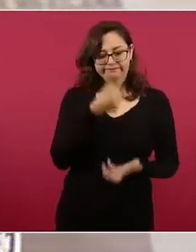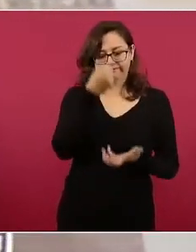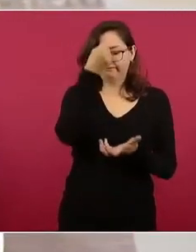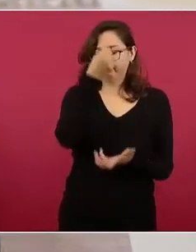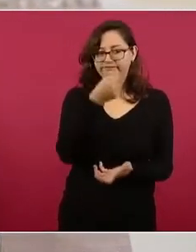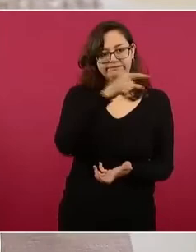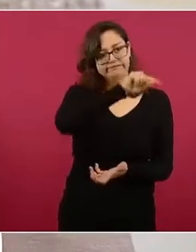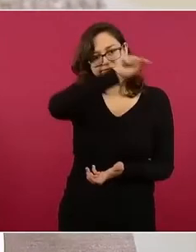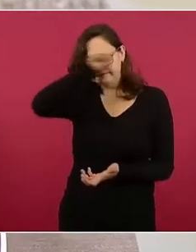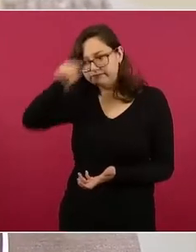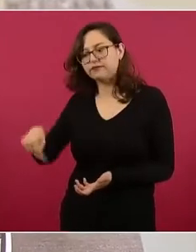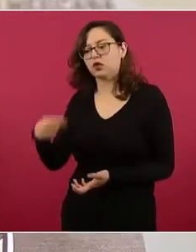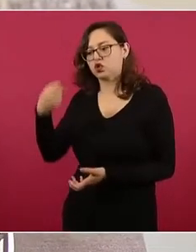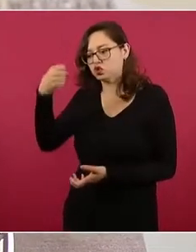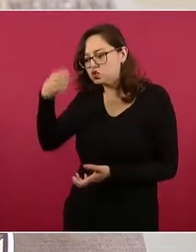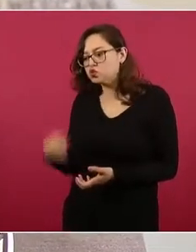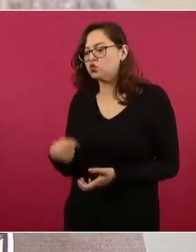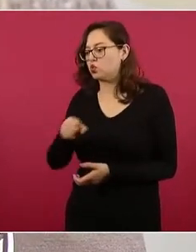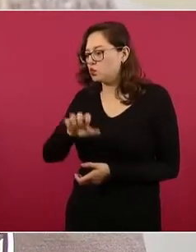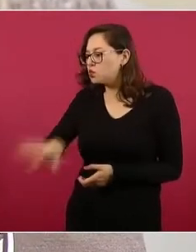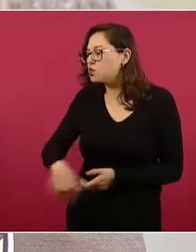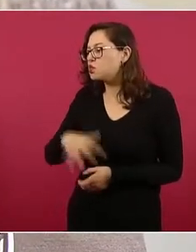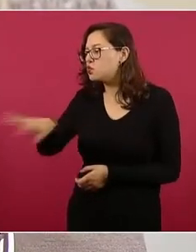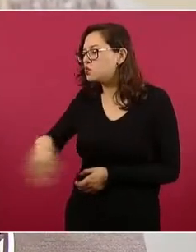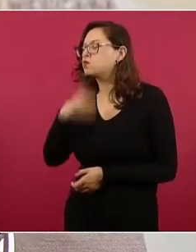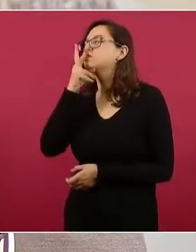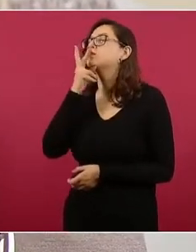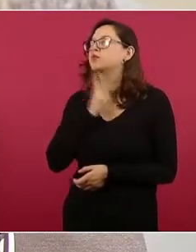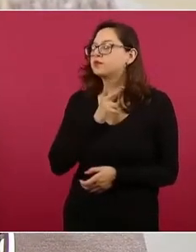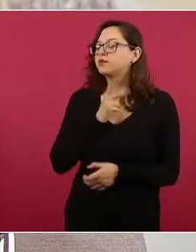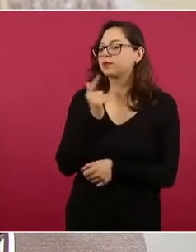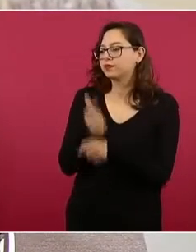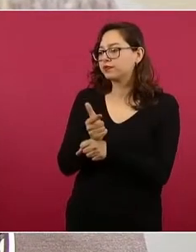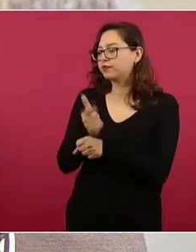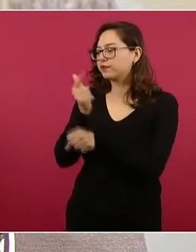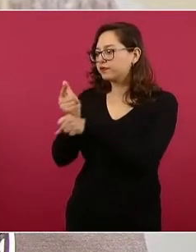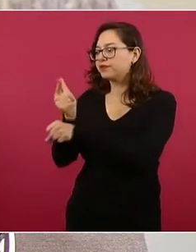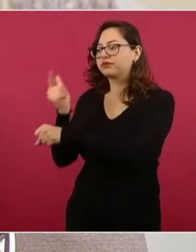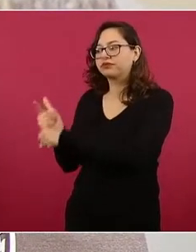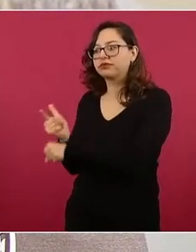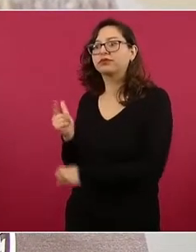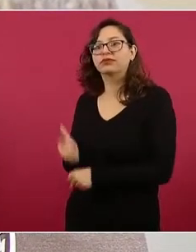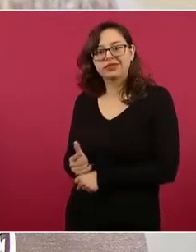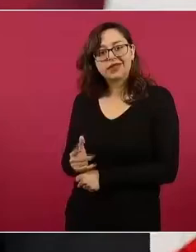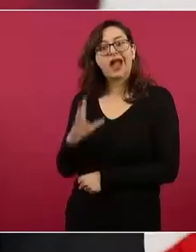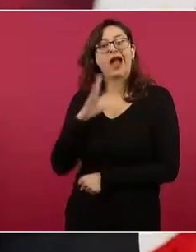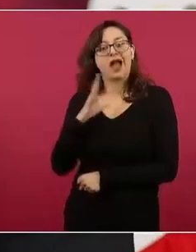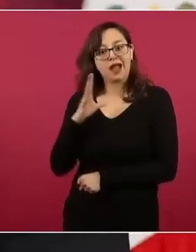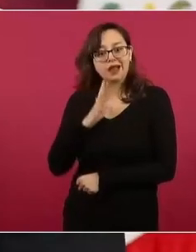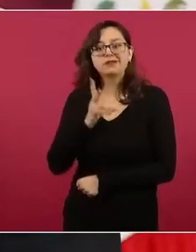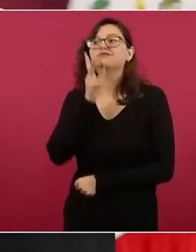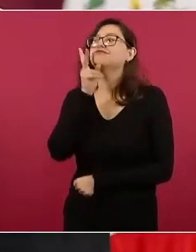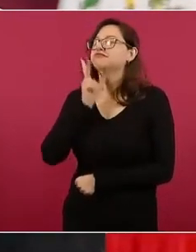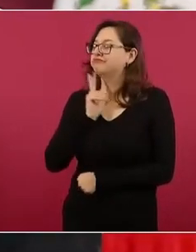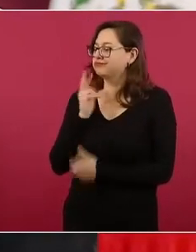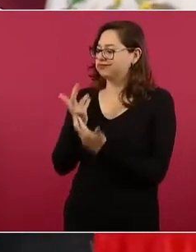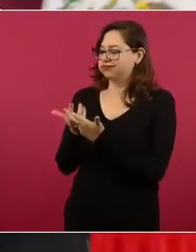en exploración, hemos tenido la suerte de que encontramos yacimientos muy buenos